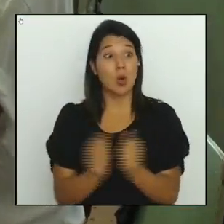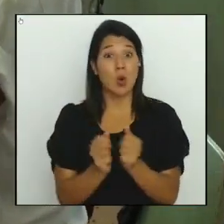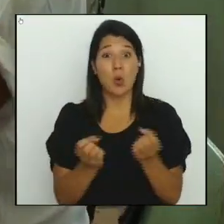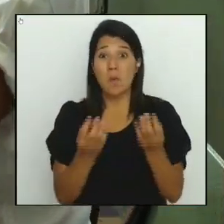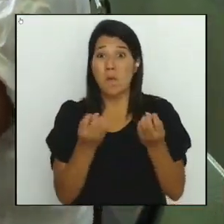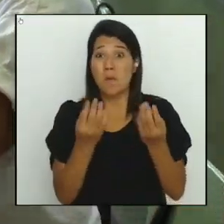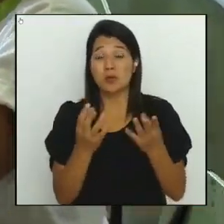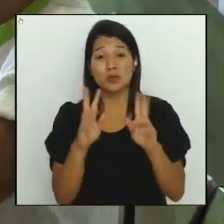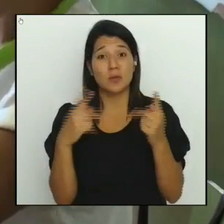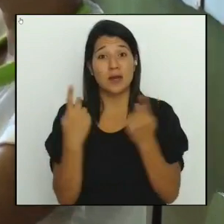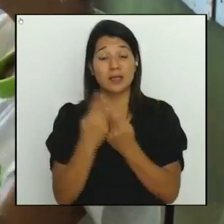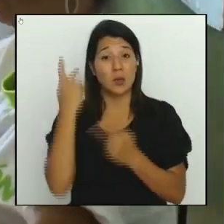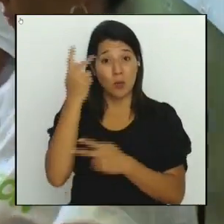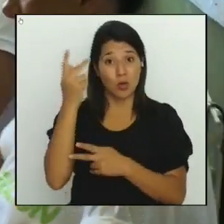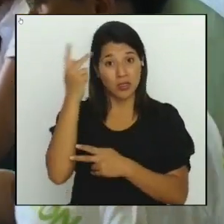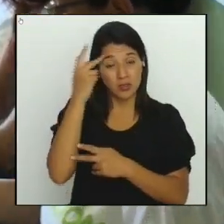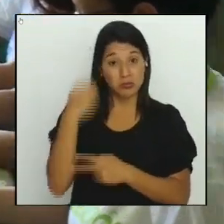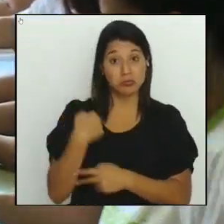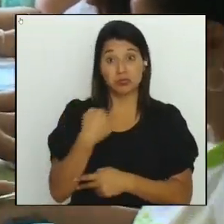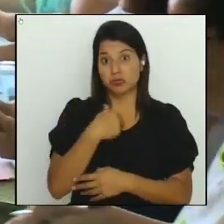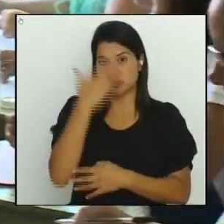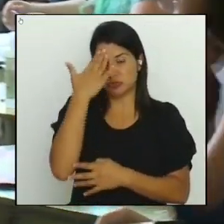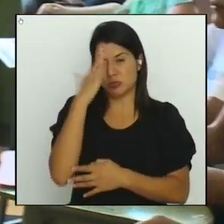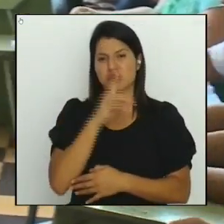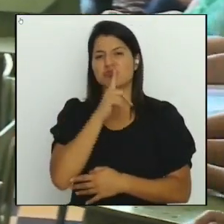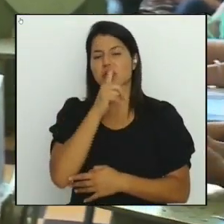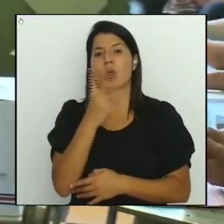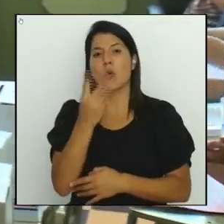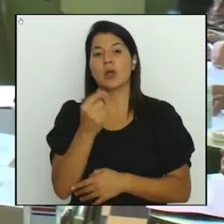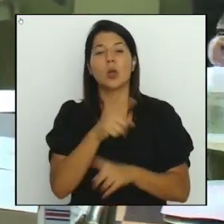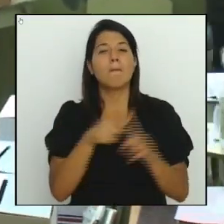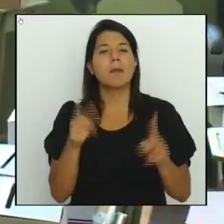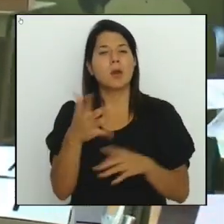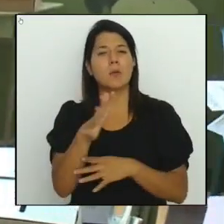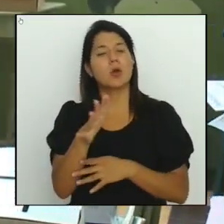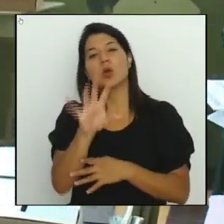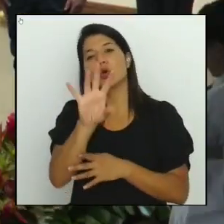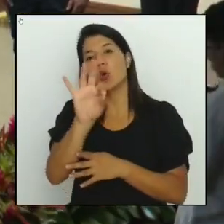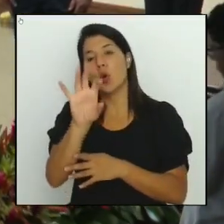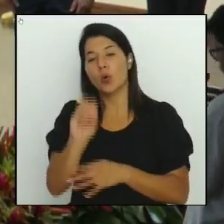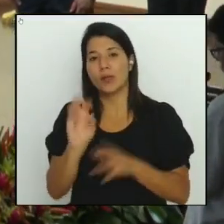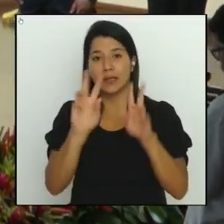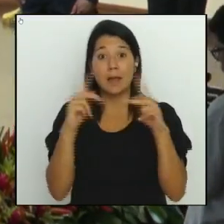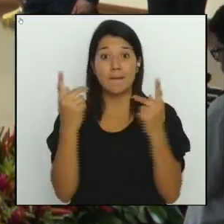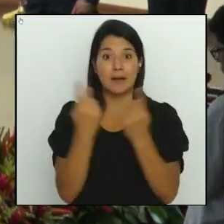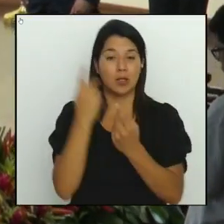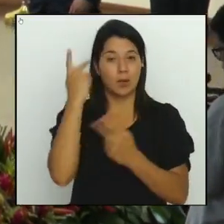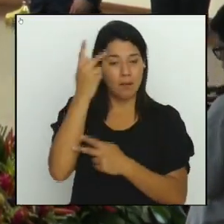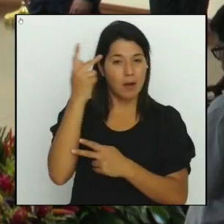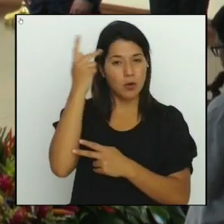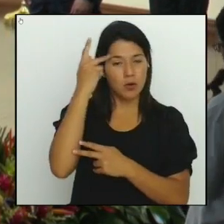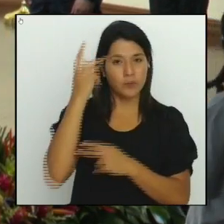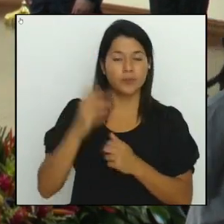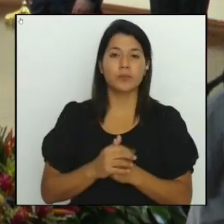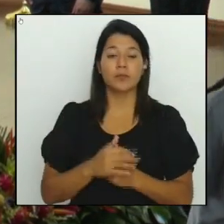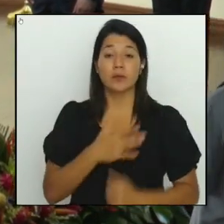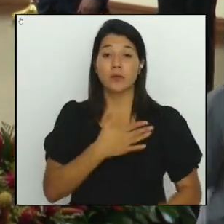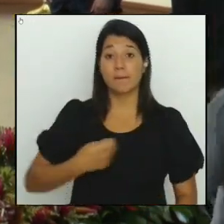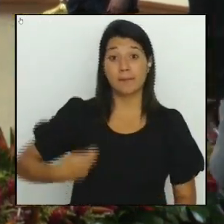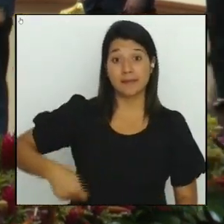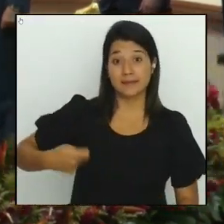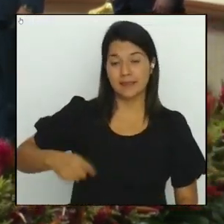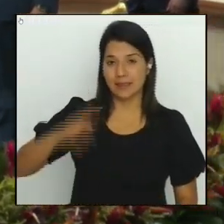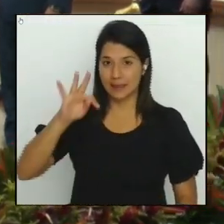cierta cuántos serán, pero probablemente ronden los 90 partidos políticos. La presidenta del Tribunal Supremo de Elecciones,